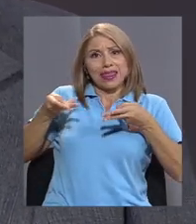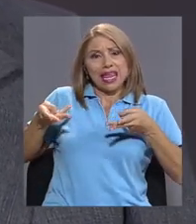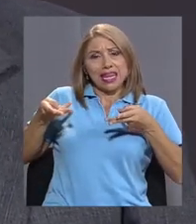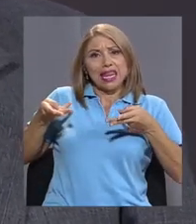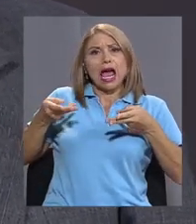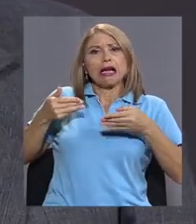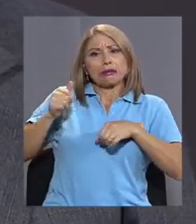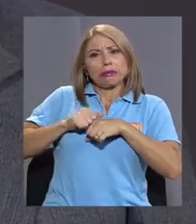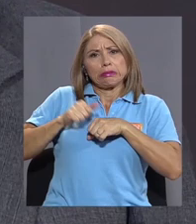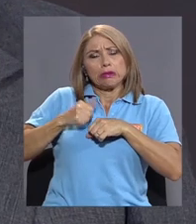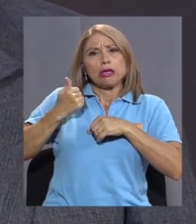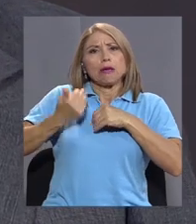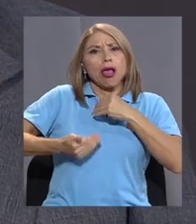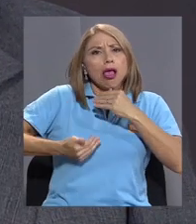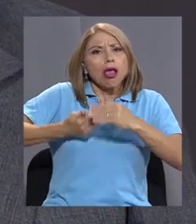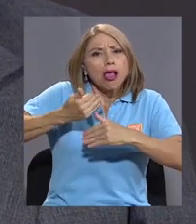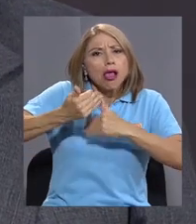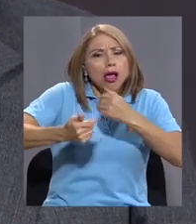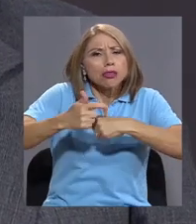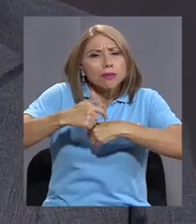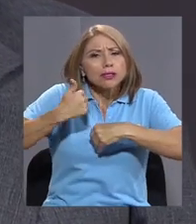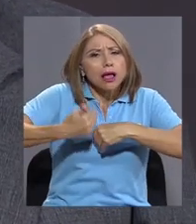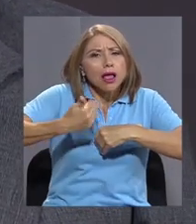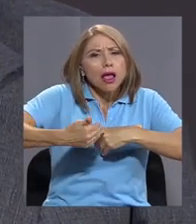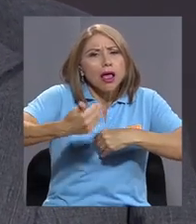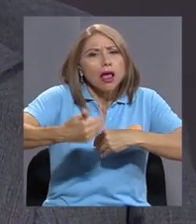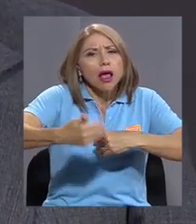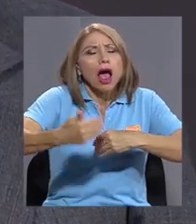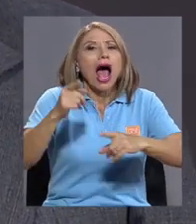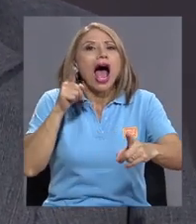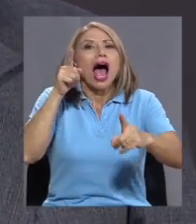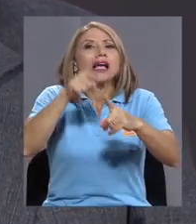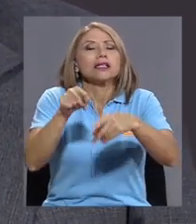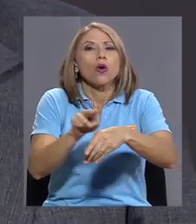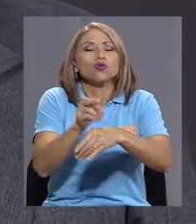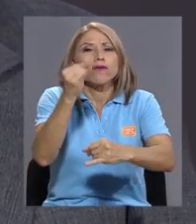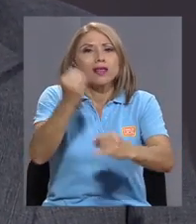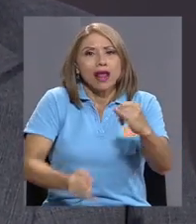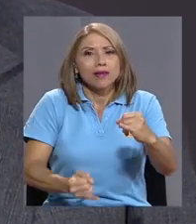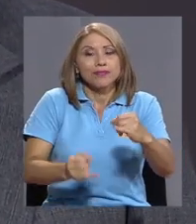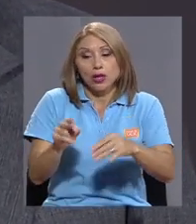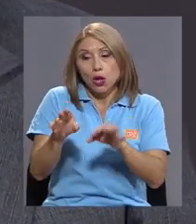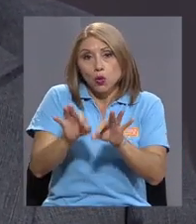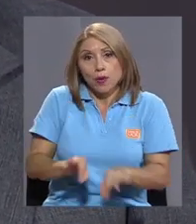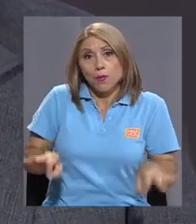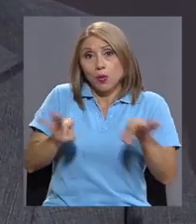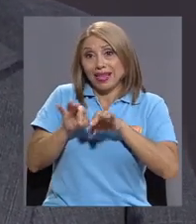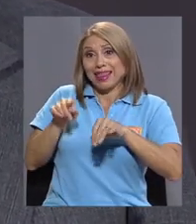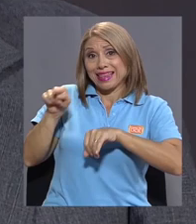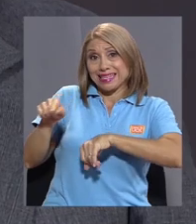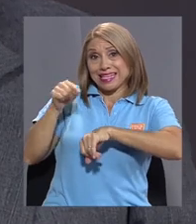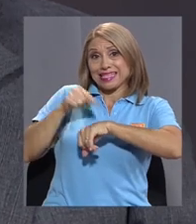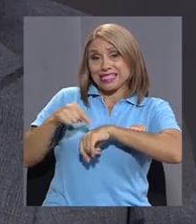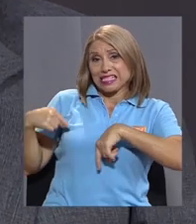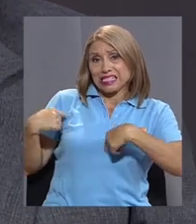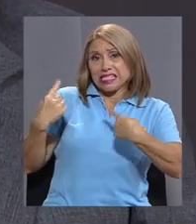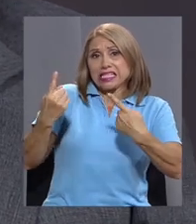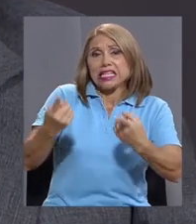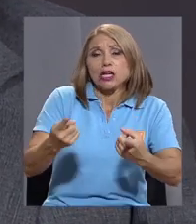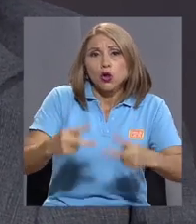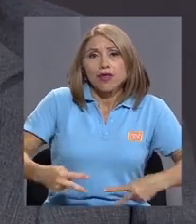las etapas hasta la disposición final. Lo importante del análisis del ciclo de vida es que no solo contempla